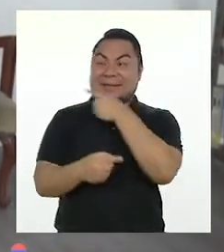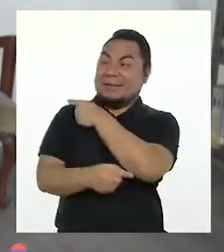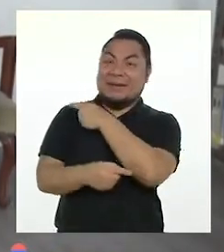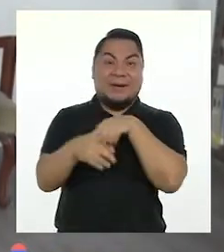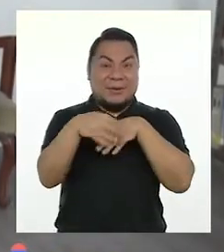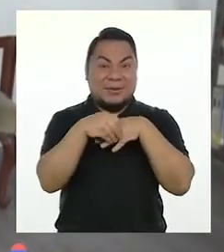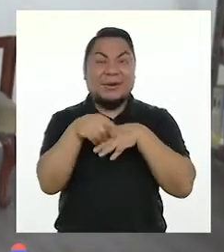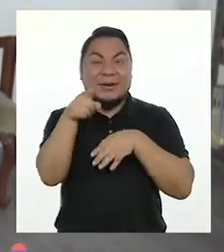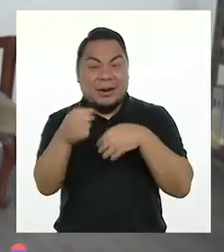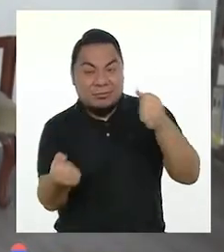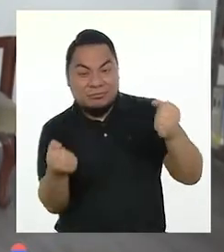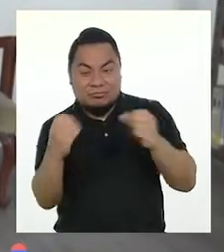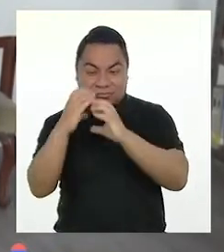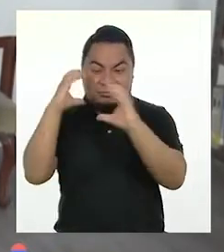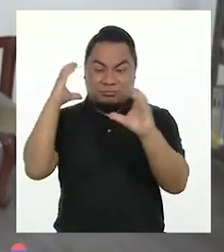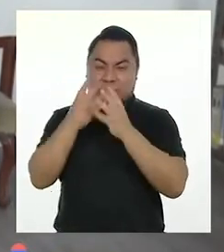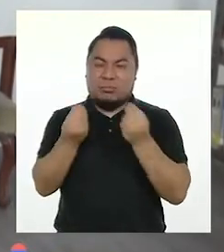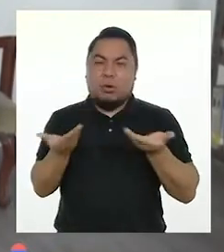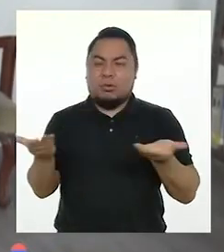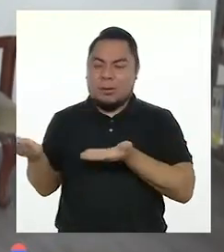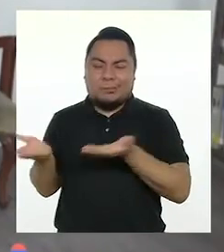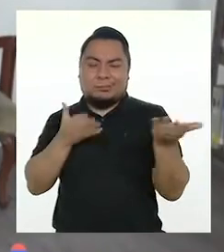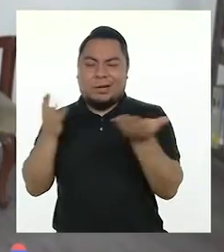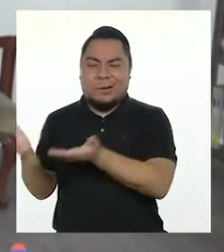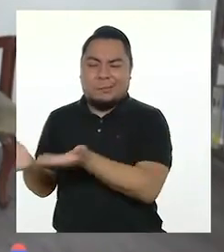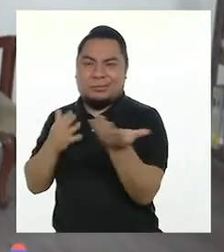¡En mi camión puedo llevar muchísimas cosas!